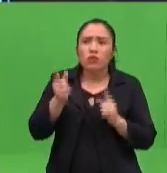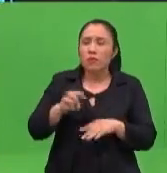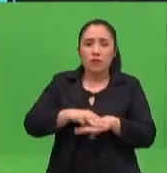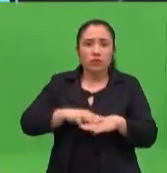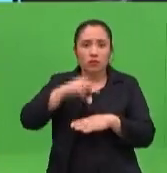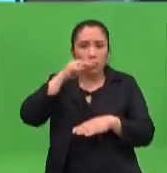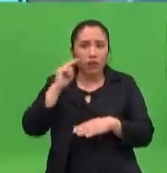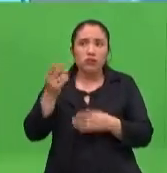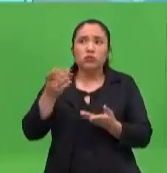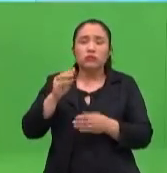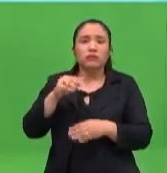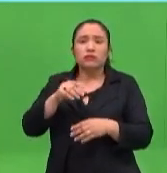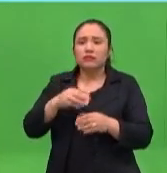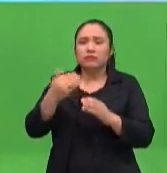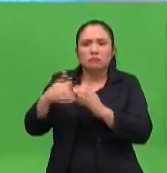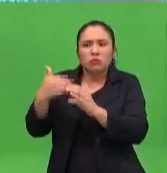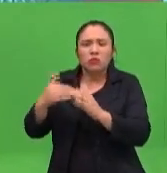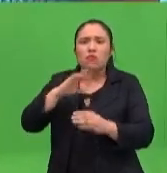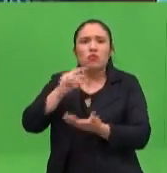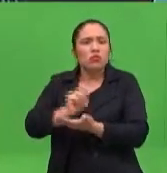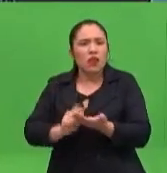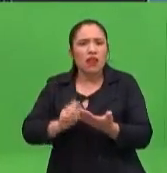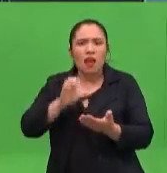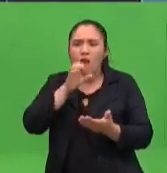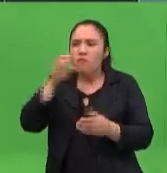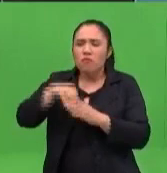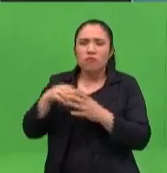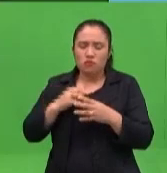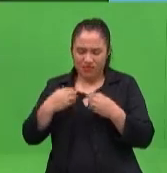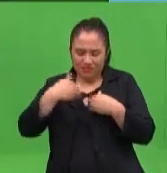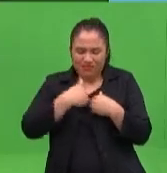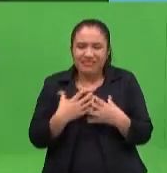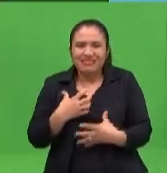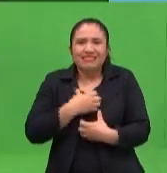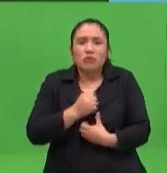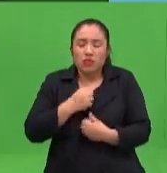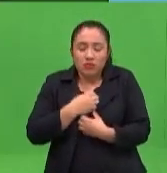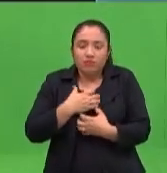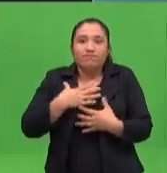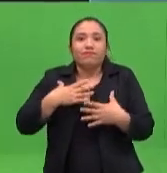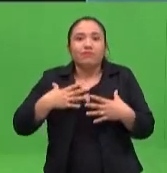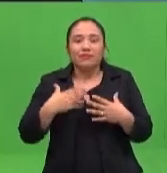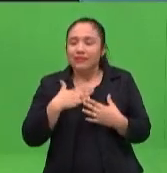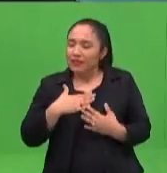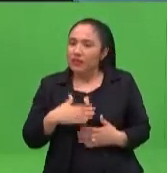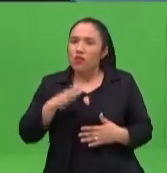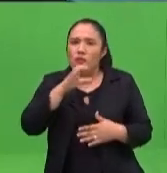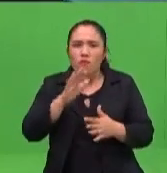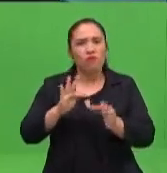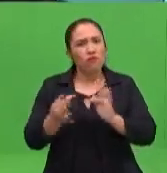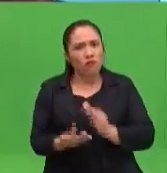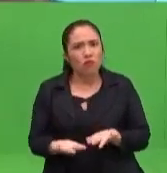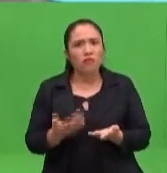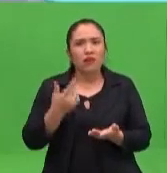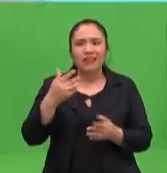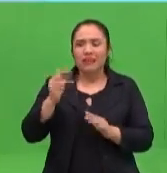licenciada. ¿Cómo hacemos para poder ablandar ese estrés o suprimir ese estrés o reducir ese estrés? Para que eso no